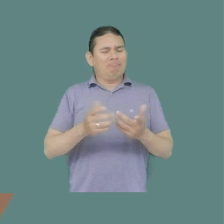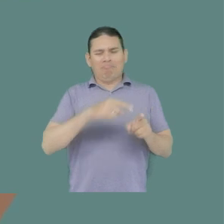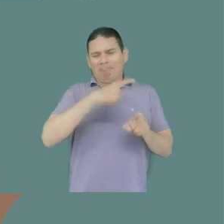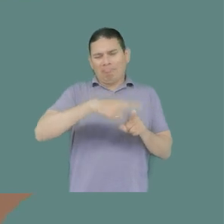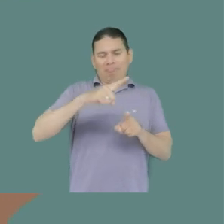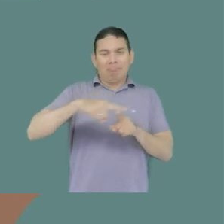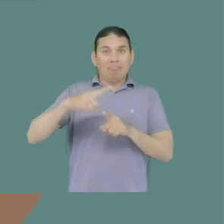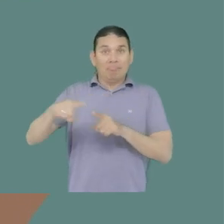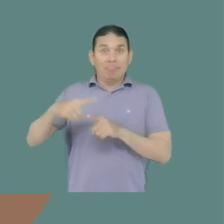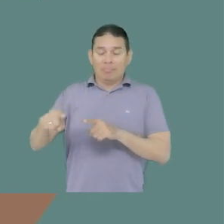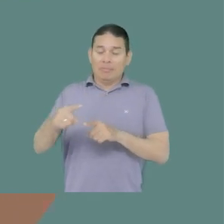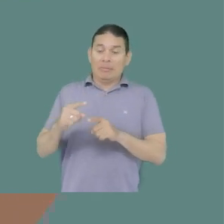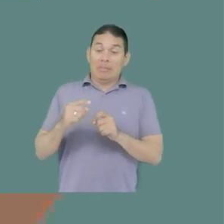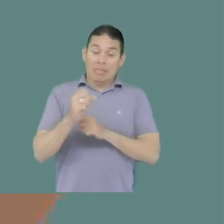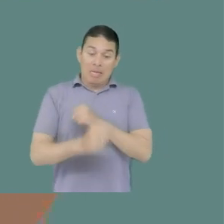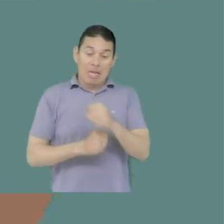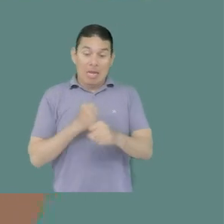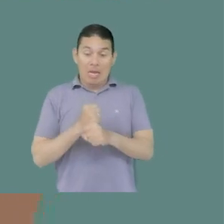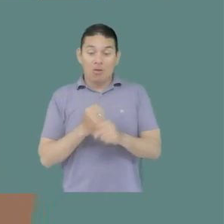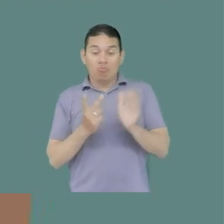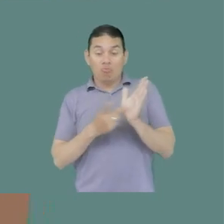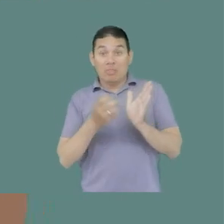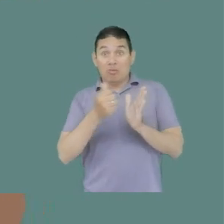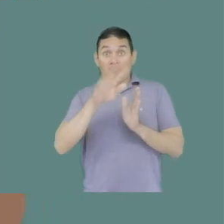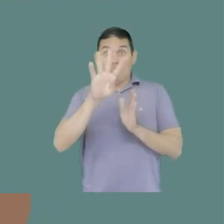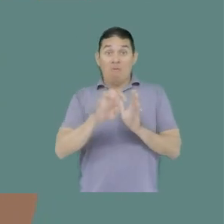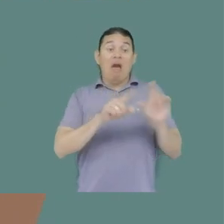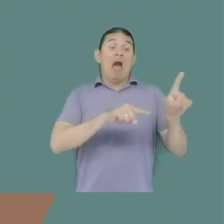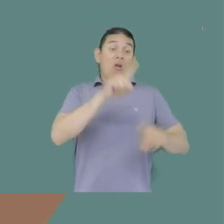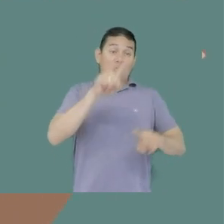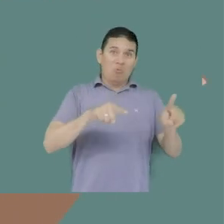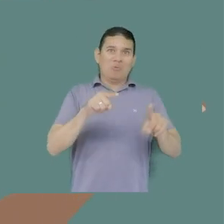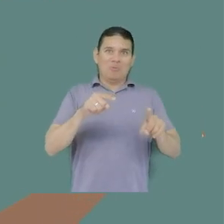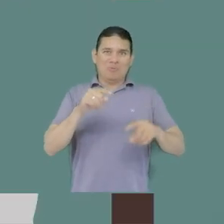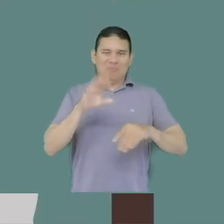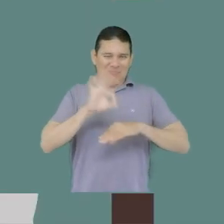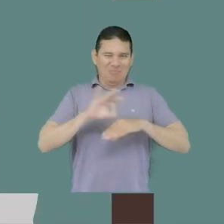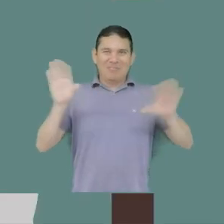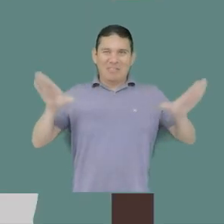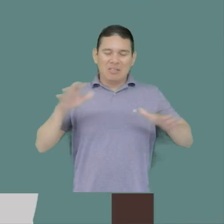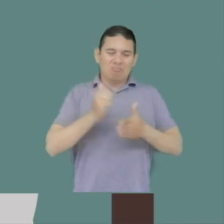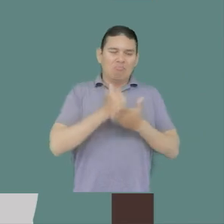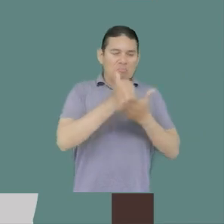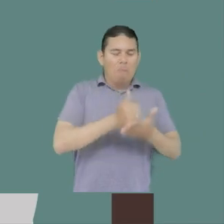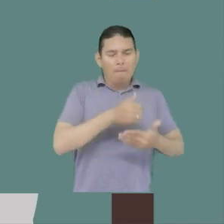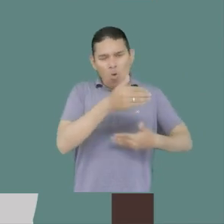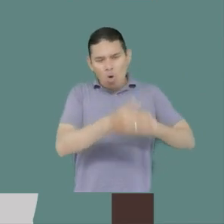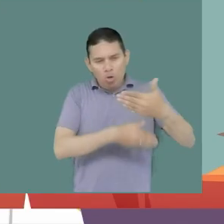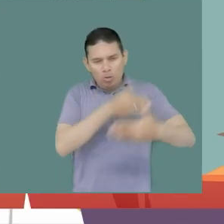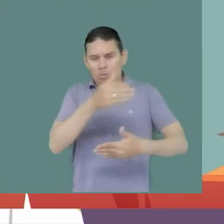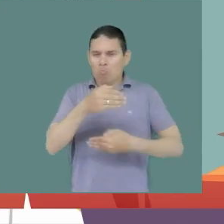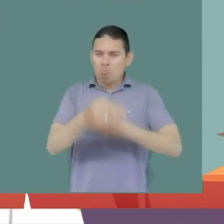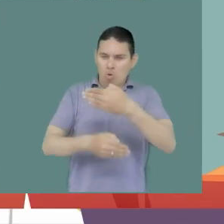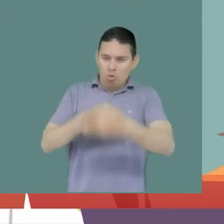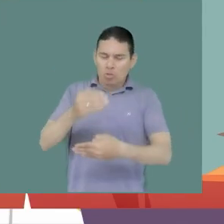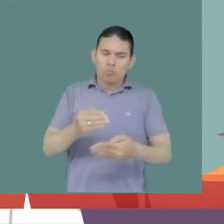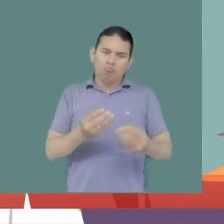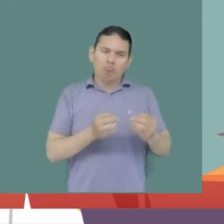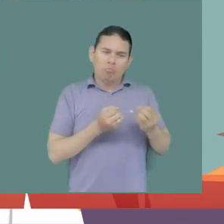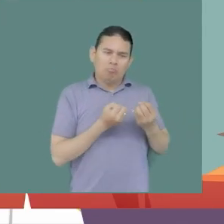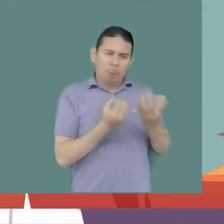asambleas departamentales. Entonces, en el año 2019 en algunos de los territorios de influencia del proyecto realizamos unos